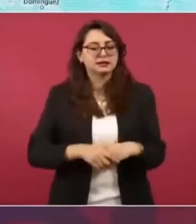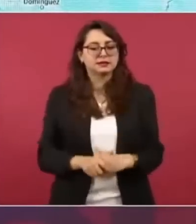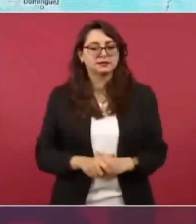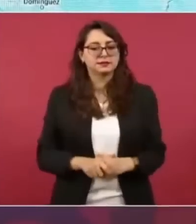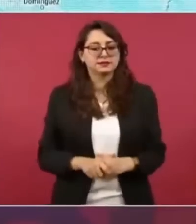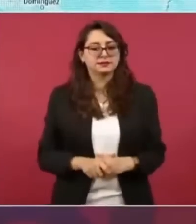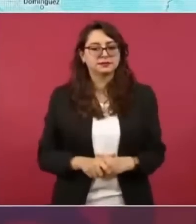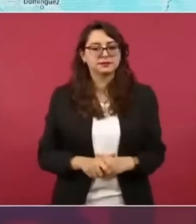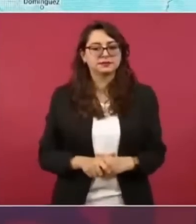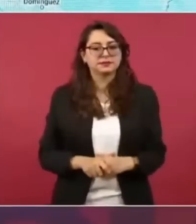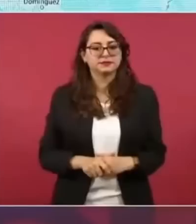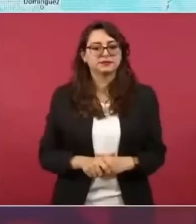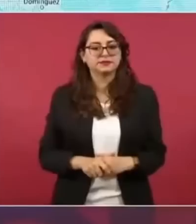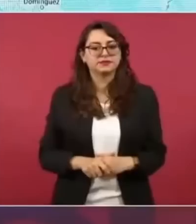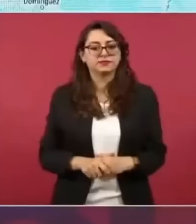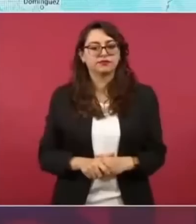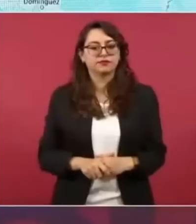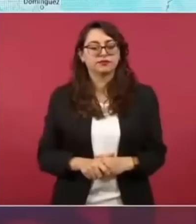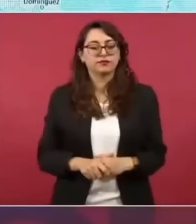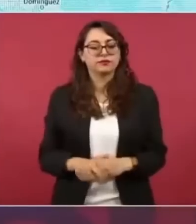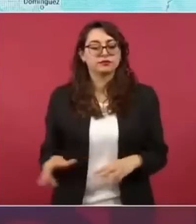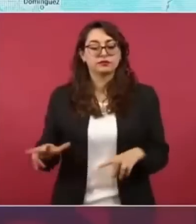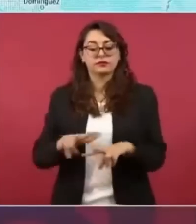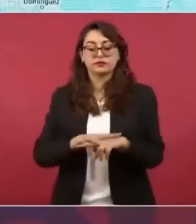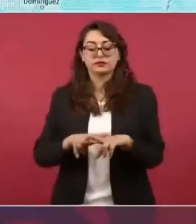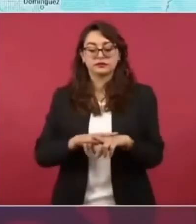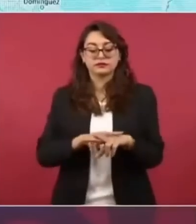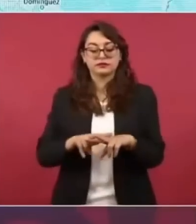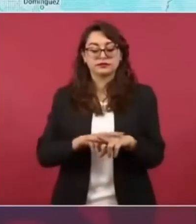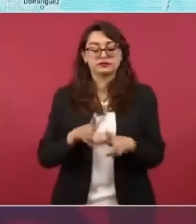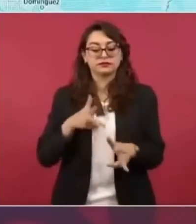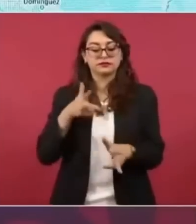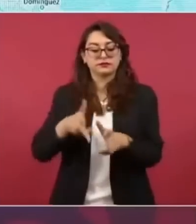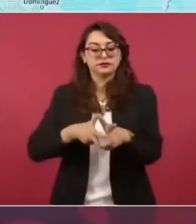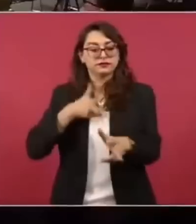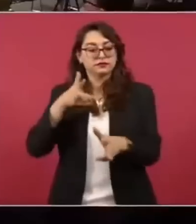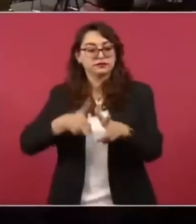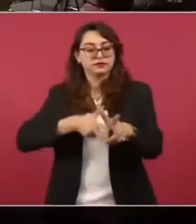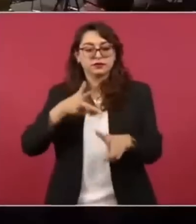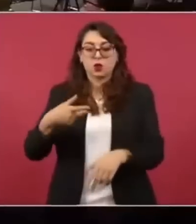pero la vía que es de la nación